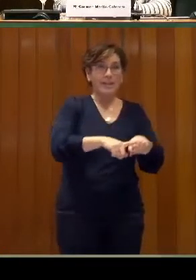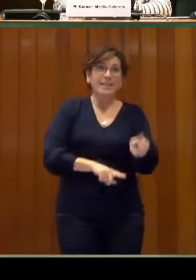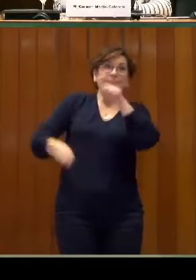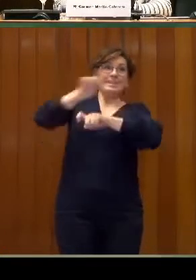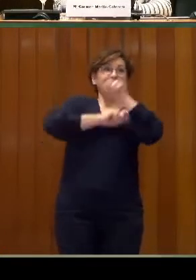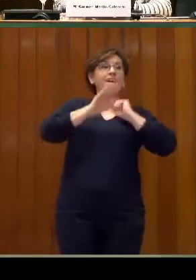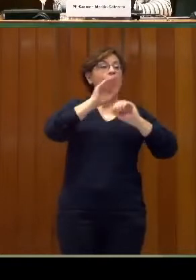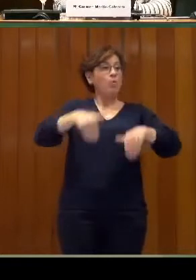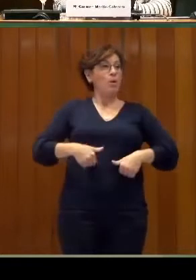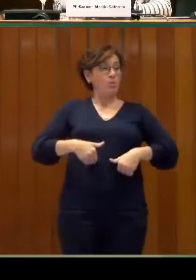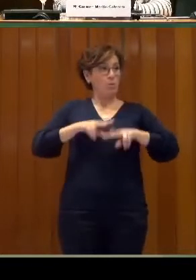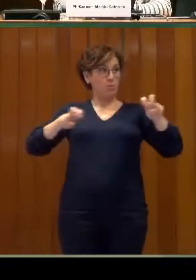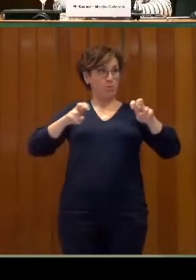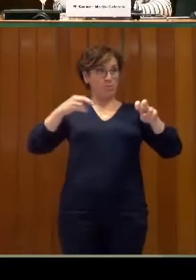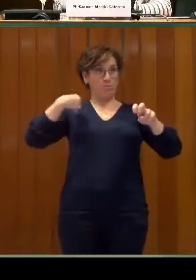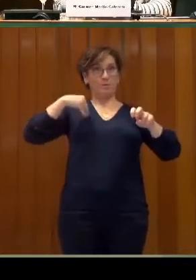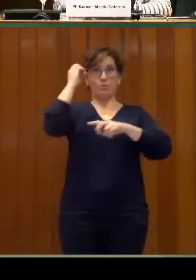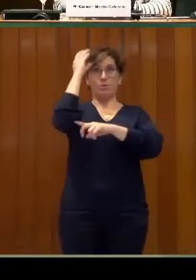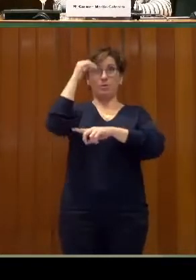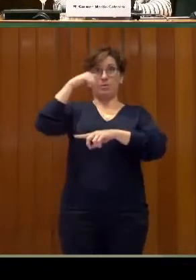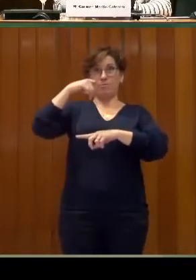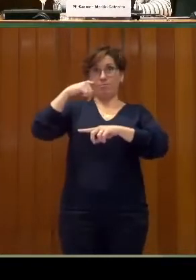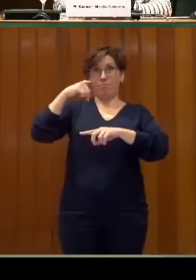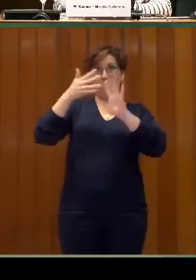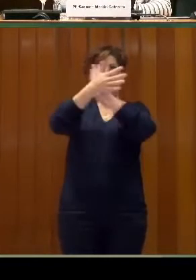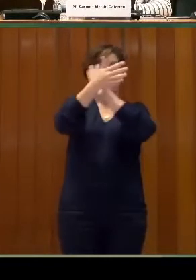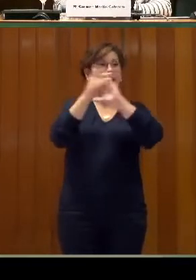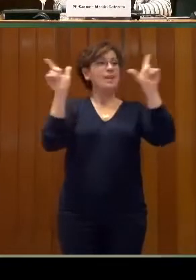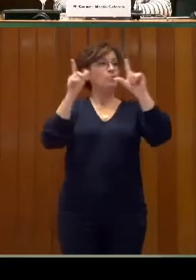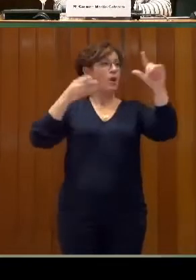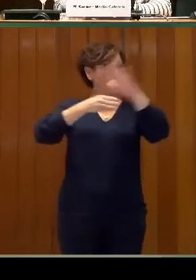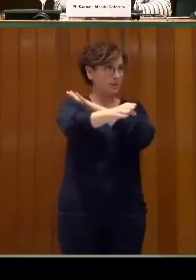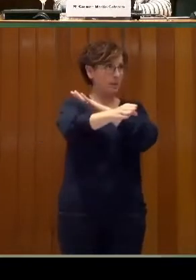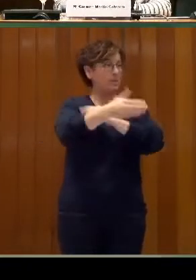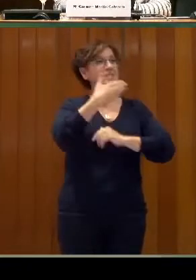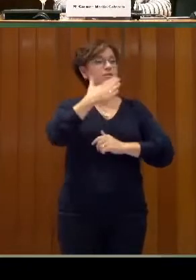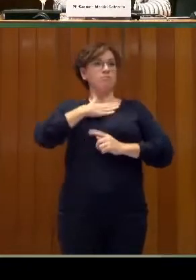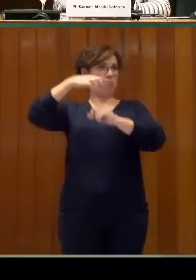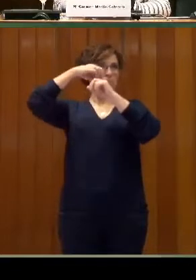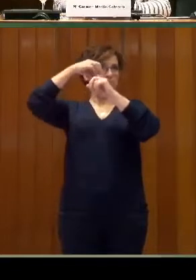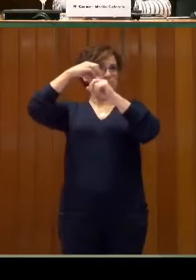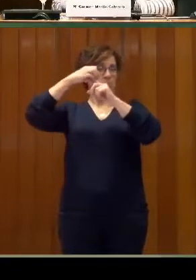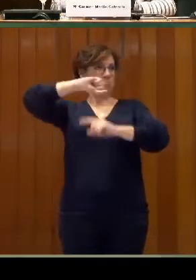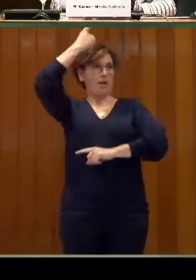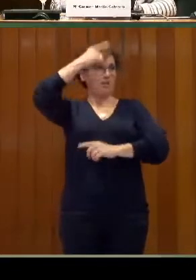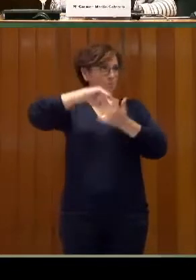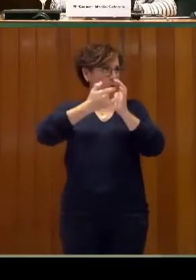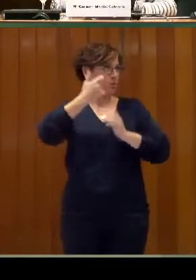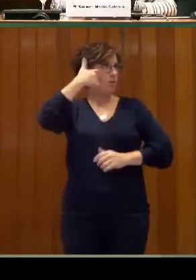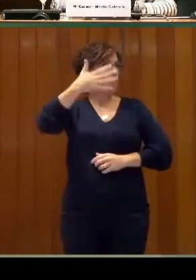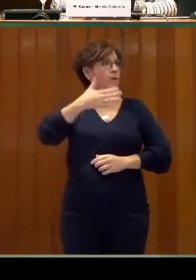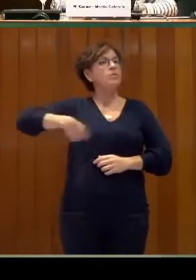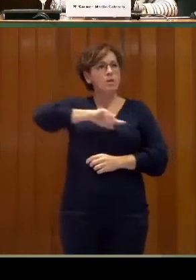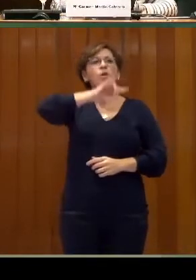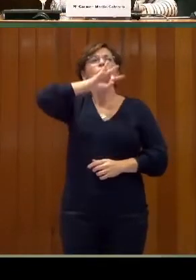la televisión accesible, es un poco nuestro proyecto estrella, pues estamos muy contentos porque